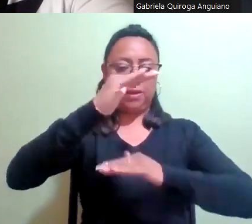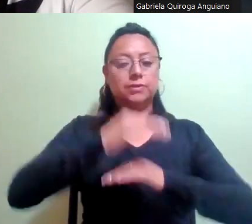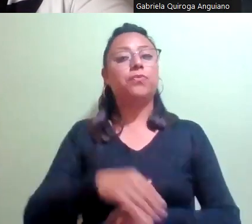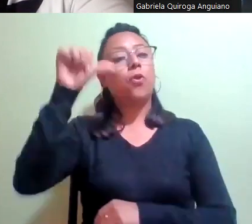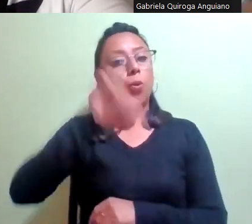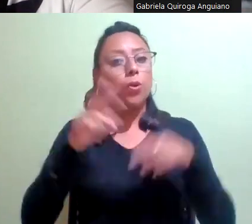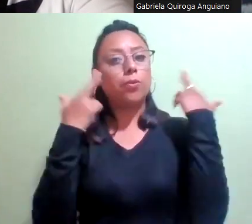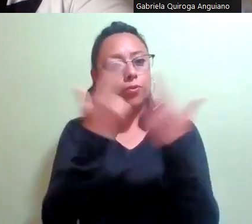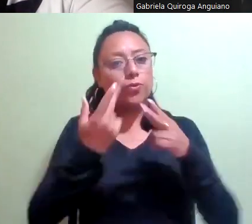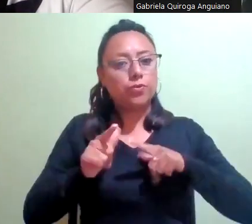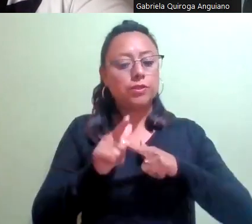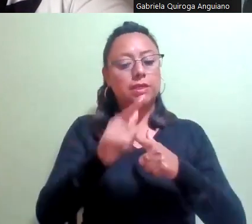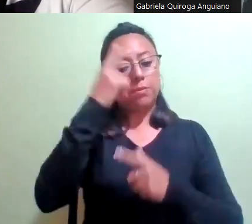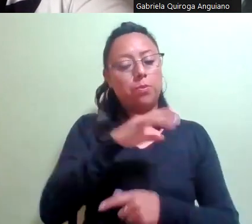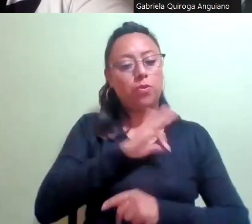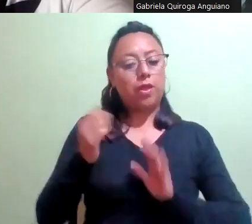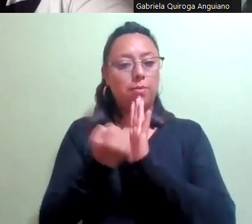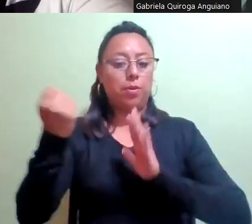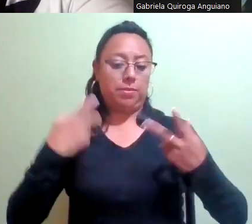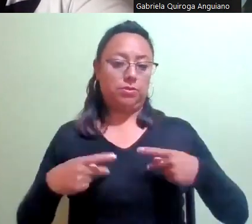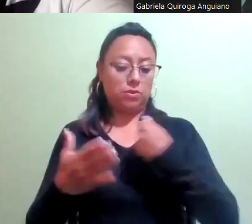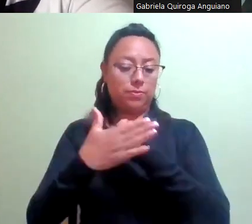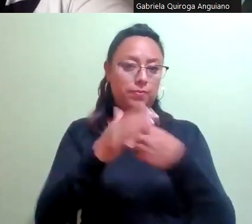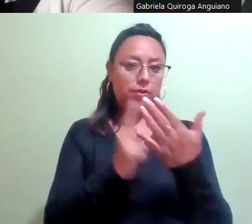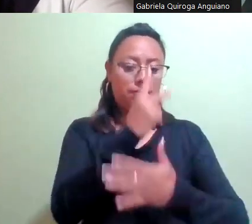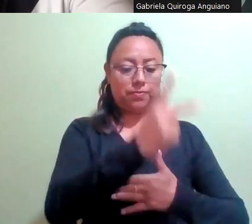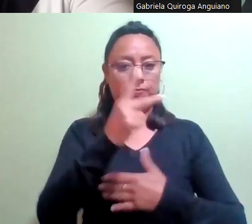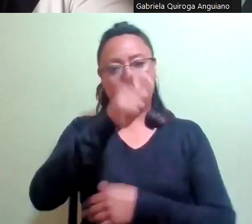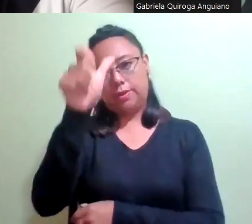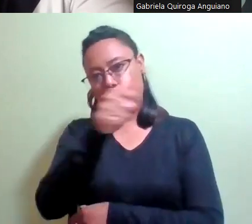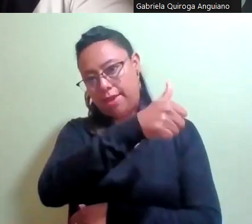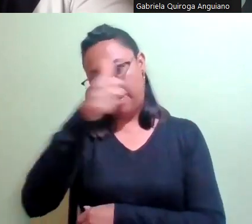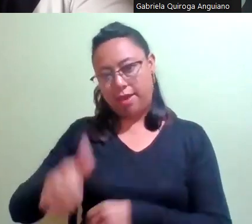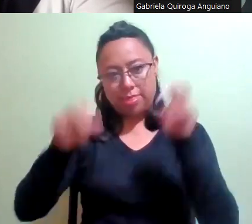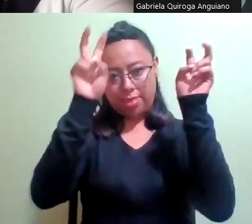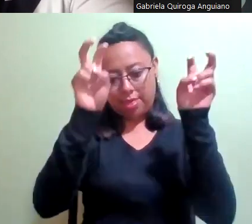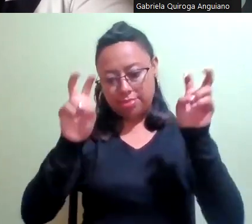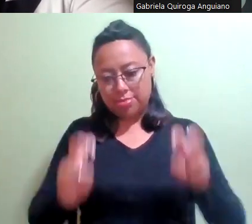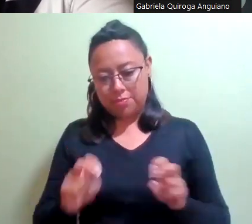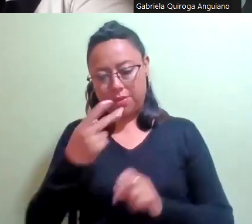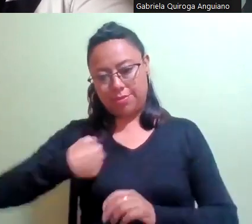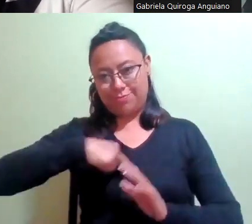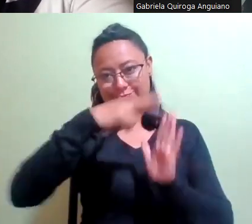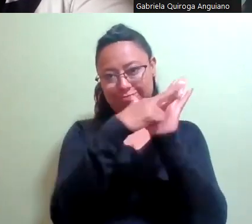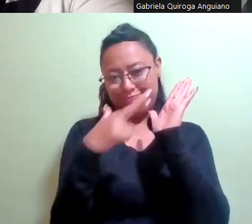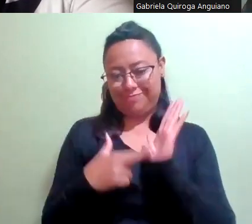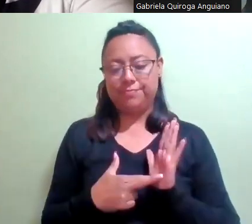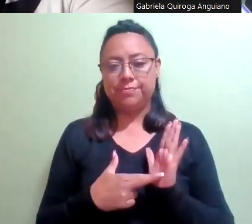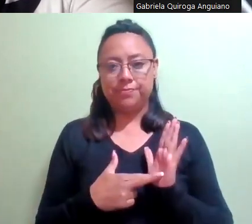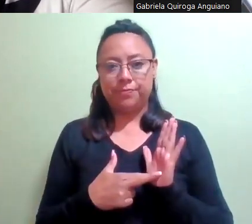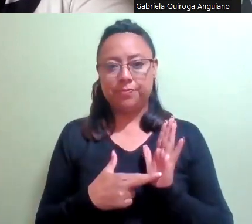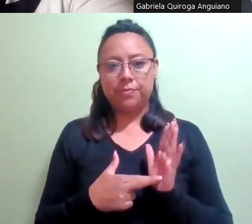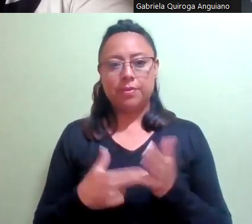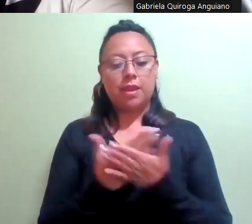esta sesión a efecto de aprobar a las personas que serán galardonadas en cada una de las categorías que indica nuestro reglamento a efecto de